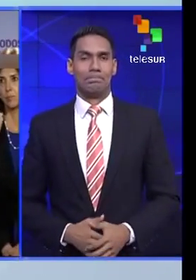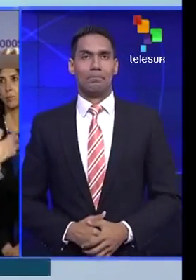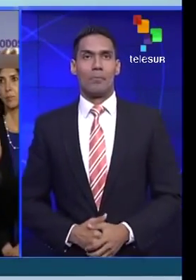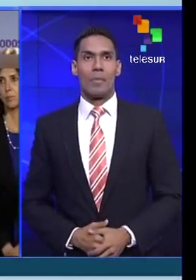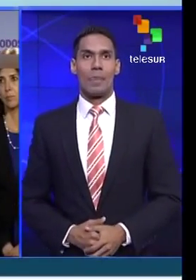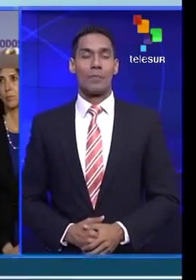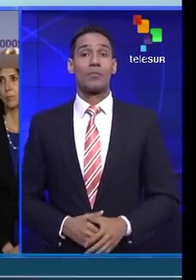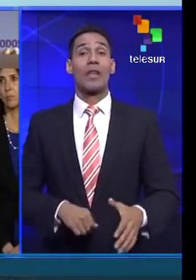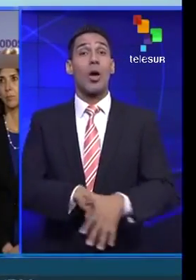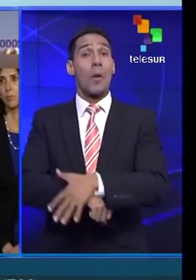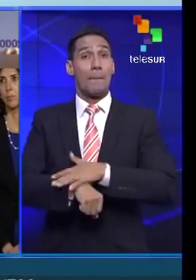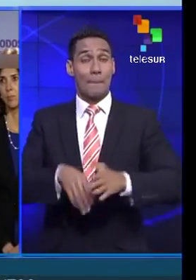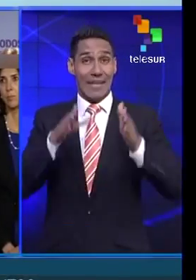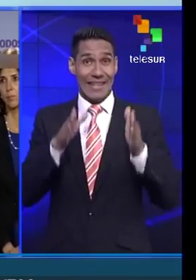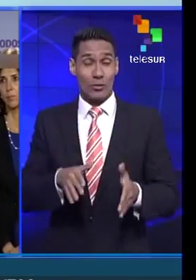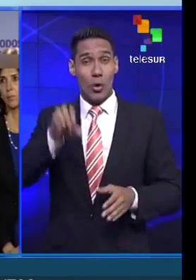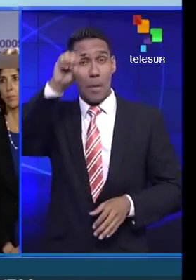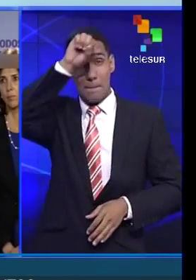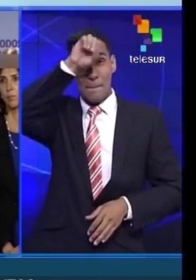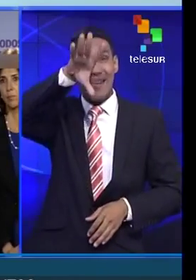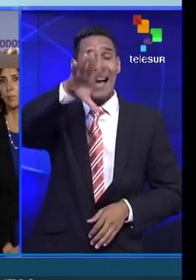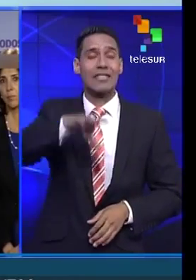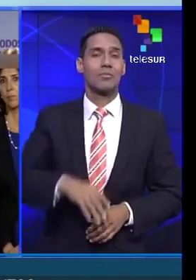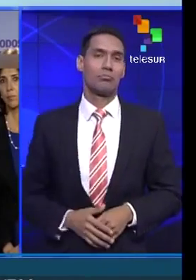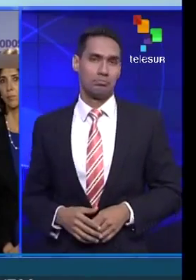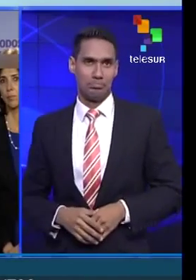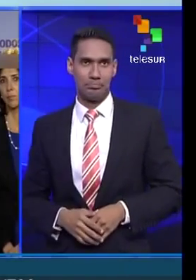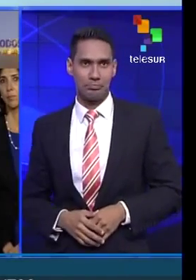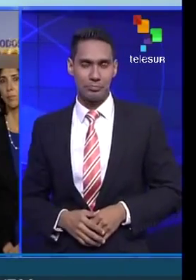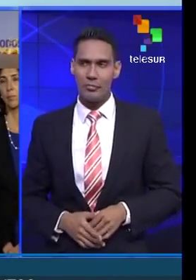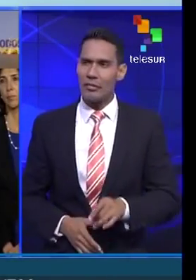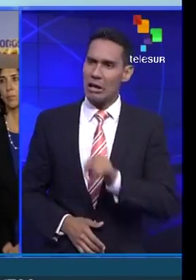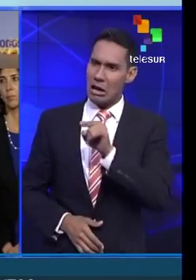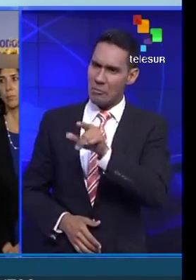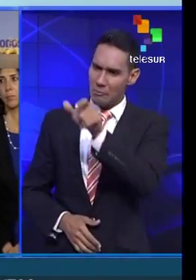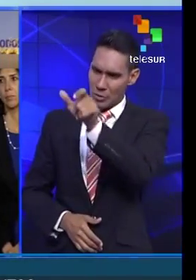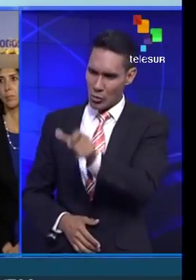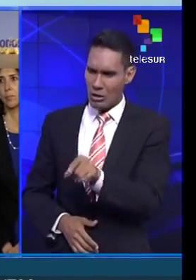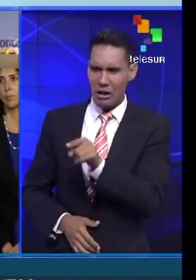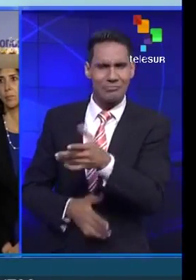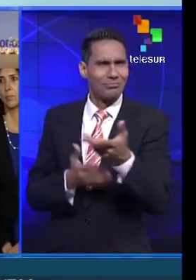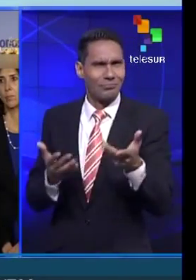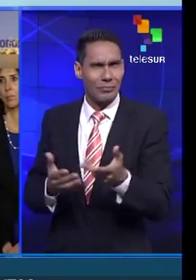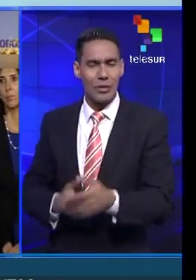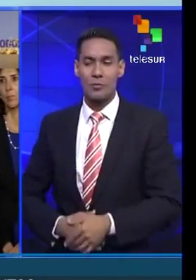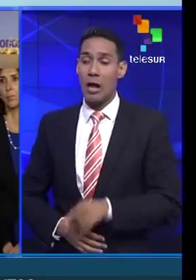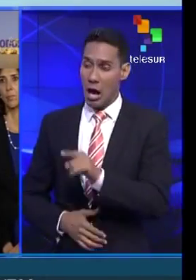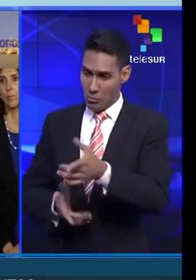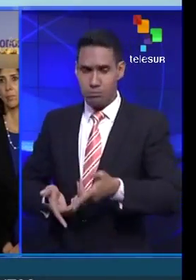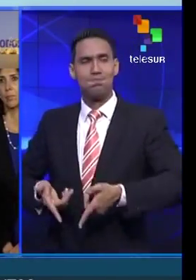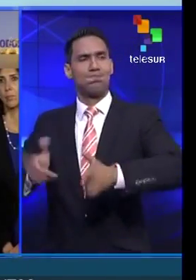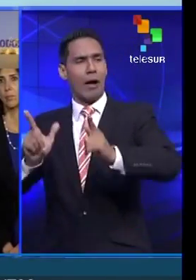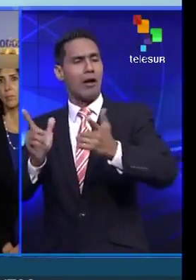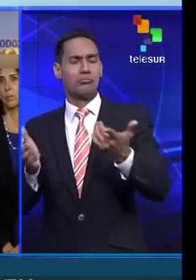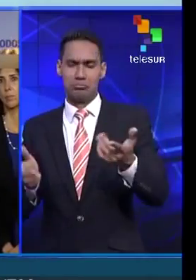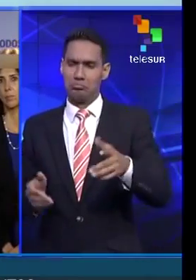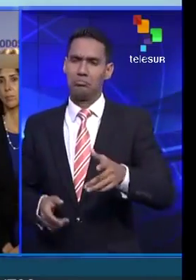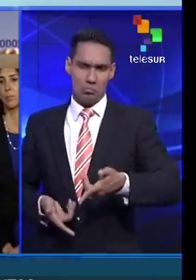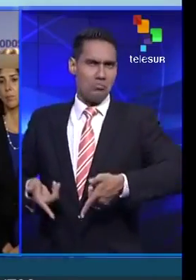El ministro de Minas se había autorizado y se había